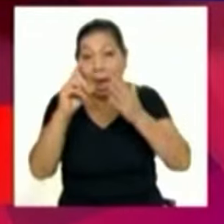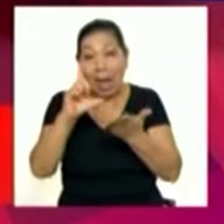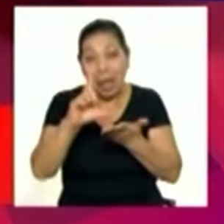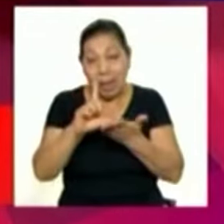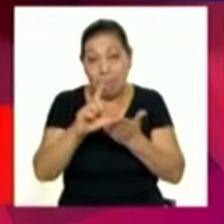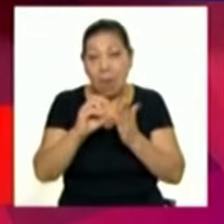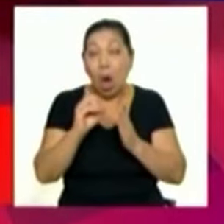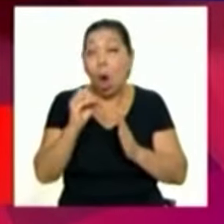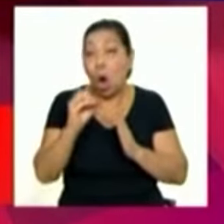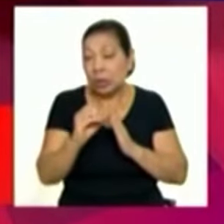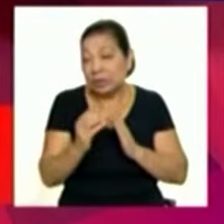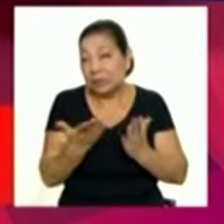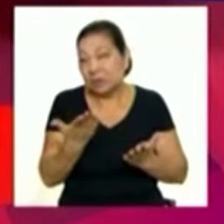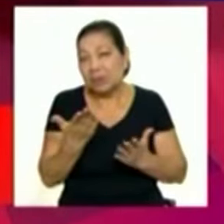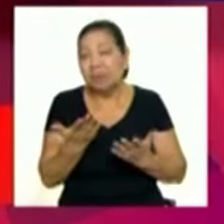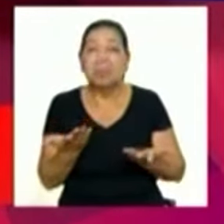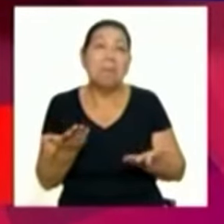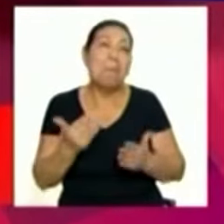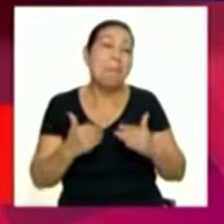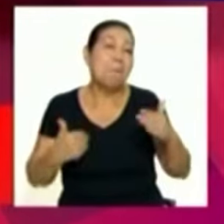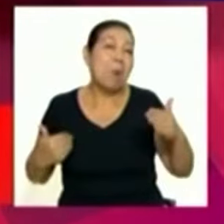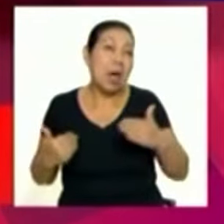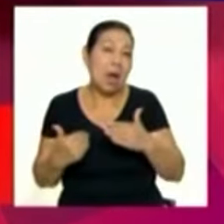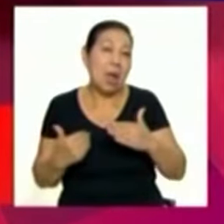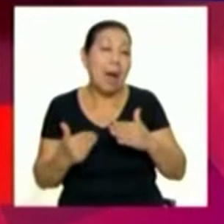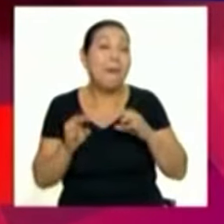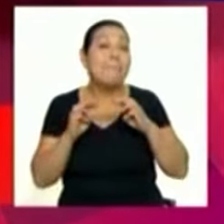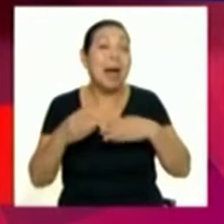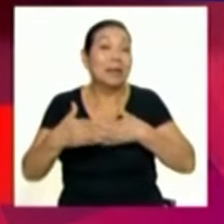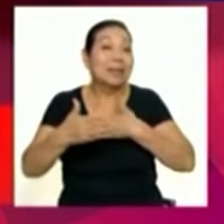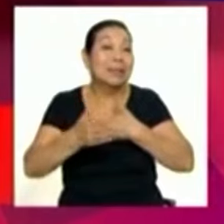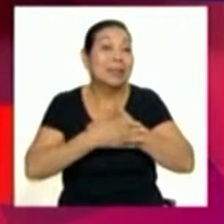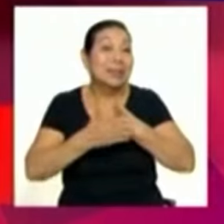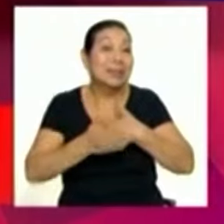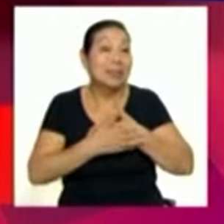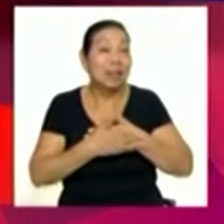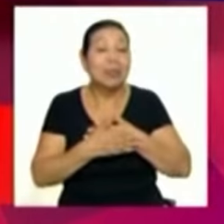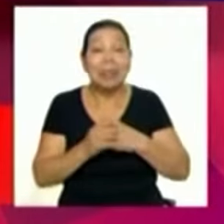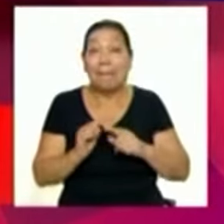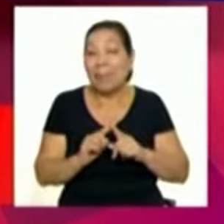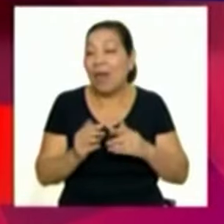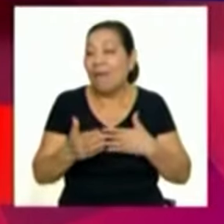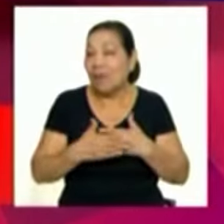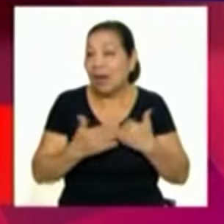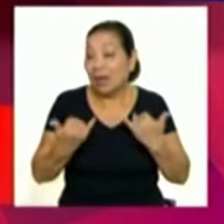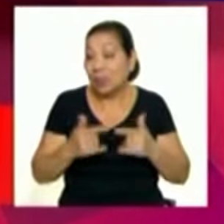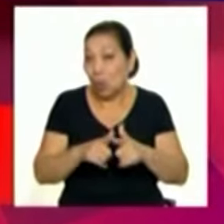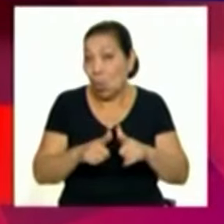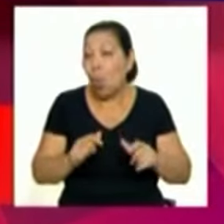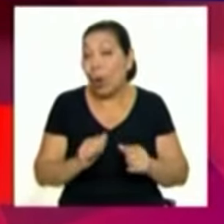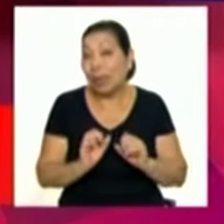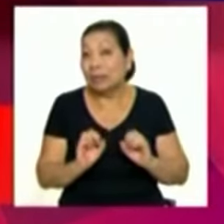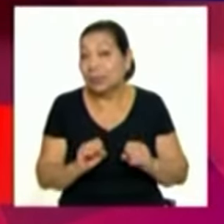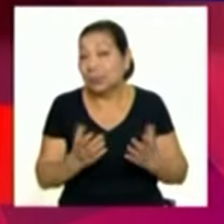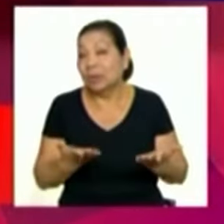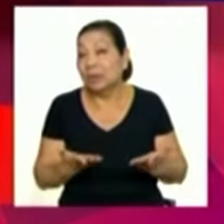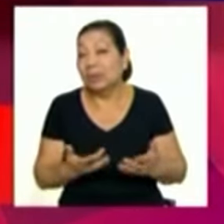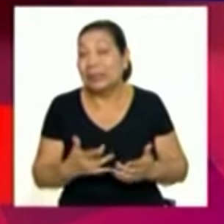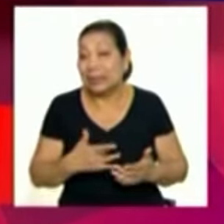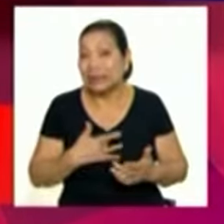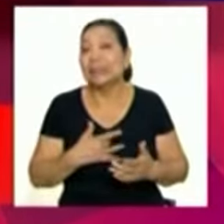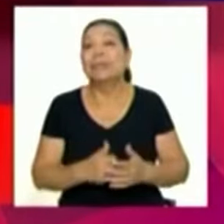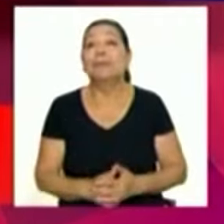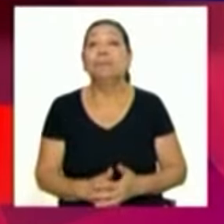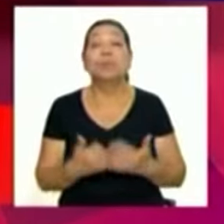Lima Oeste, que son pues los distritos que están más cercanos al mar, así que la sensación de frío en esa zona se ha sentido.